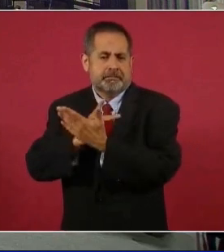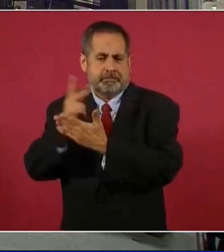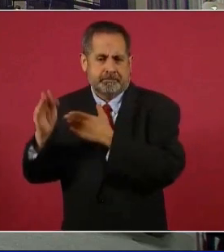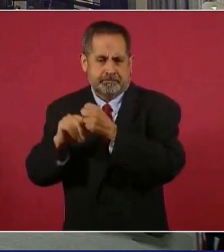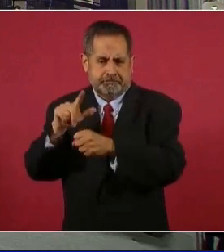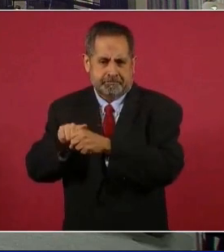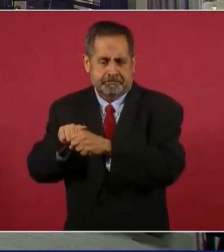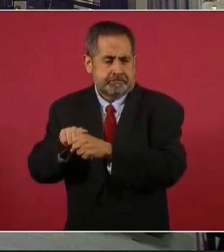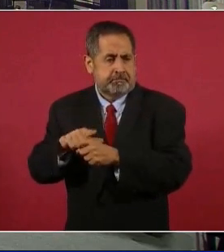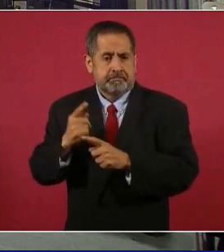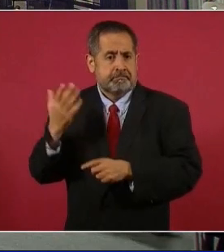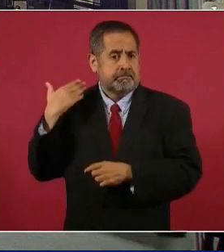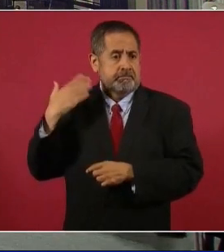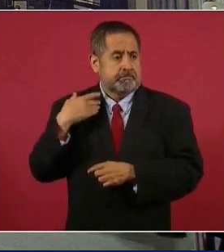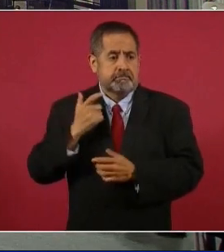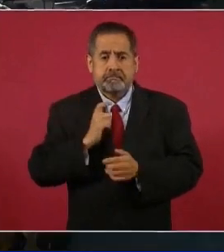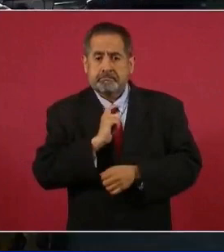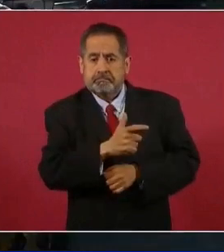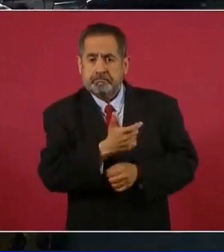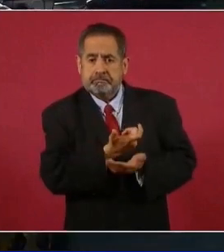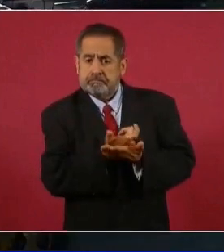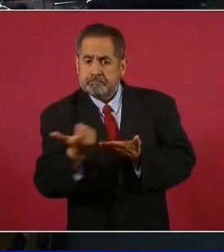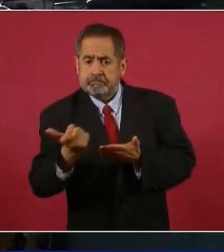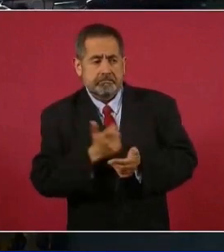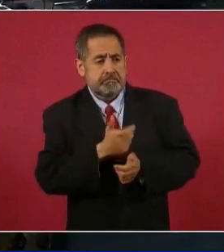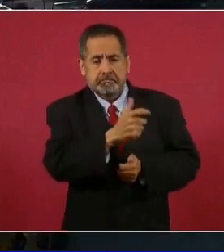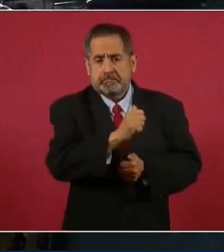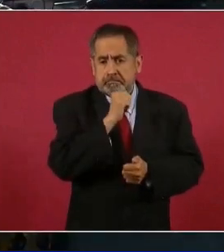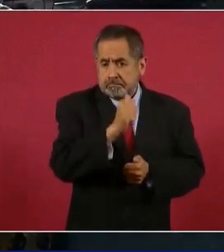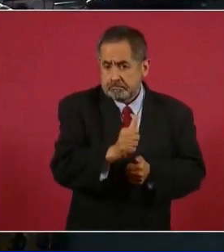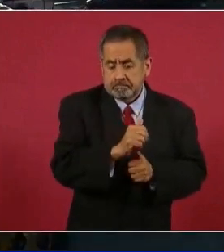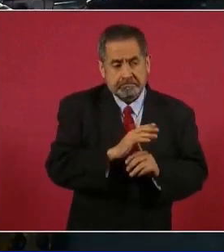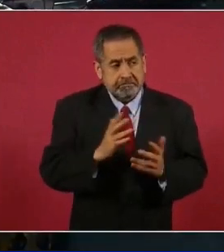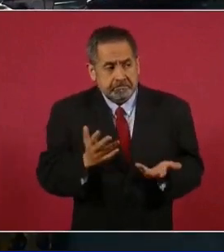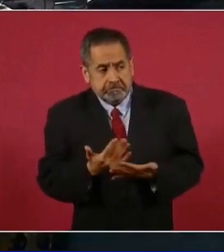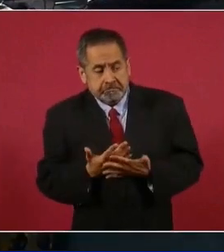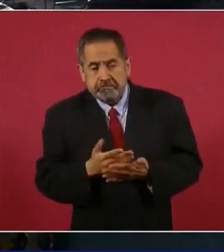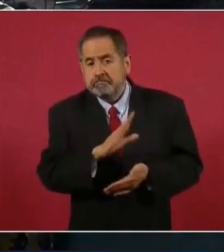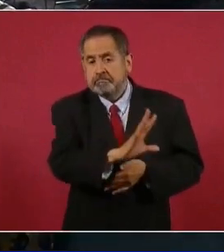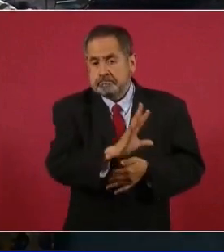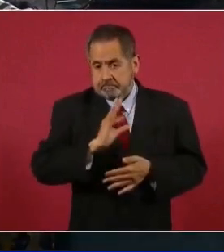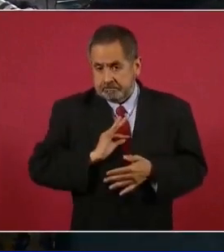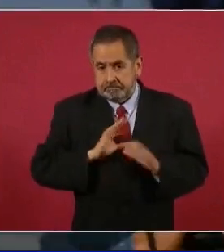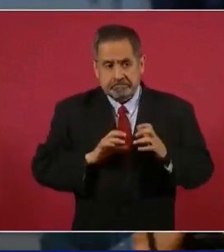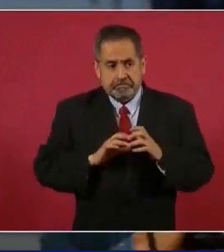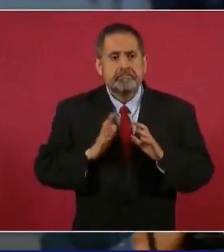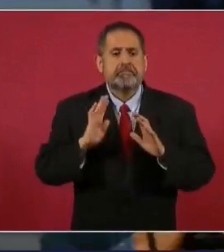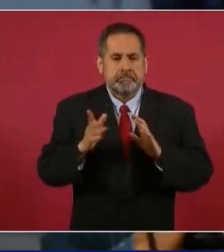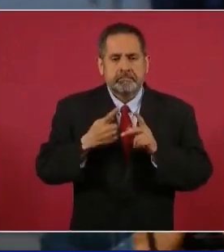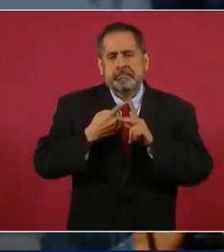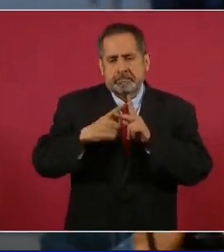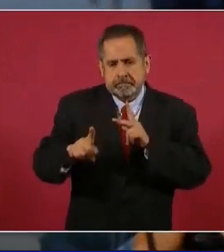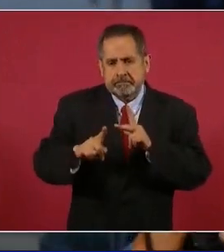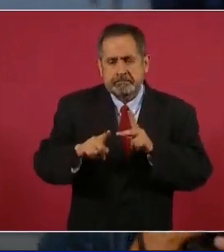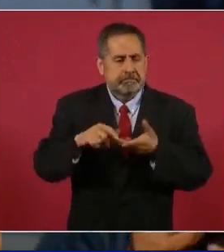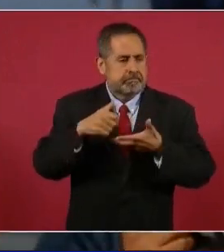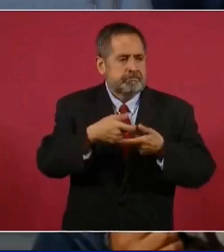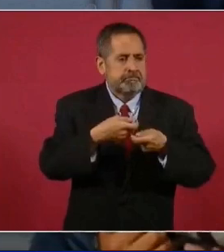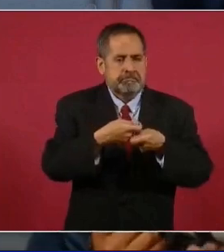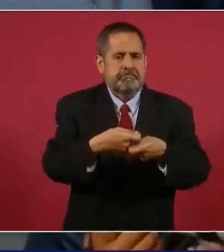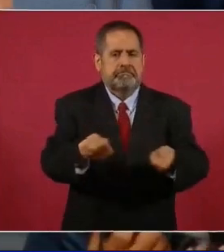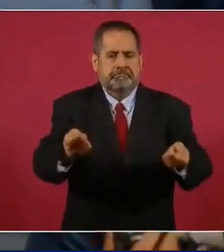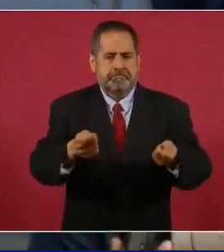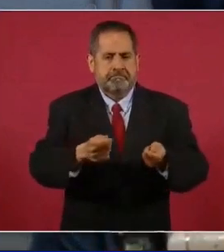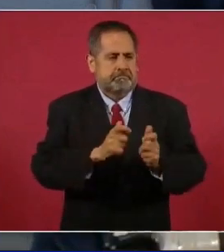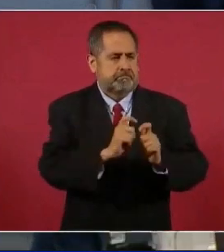hace unos meses no les habían pagado, me parece que tengo entendido, según me cuentan, que ya les dispersaron lo que les debían, que